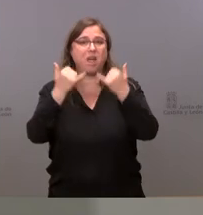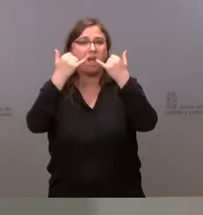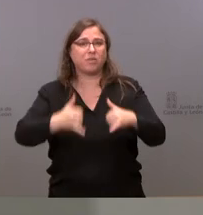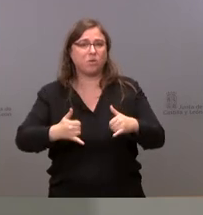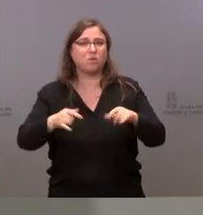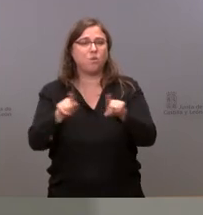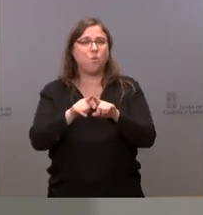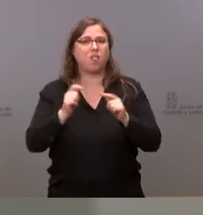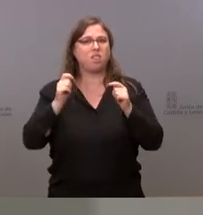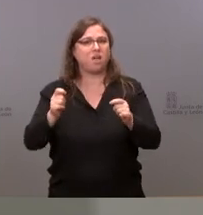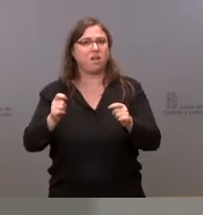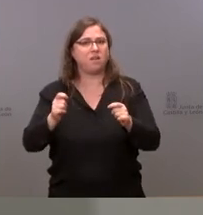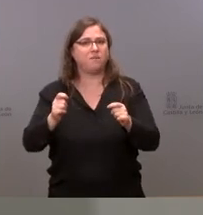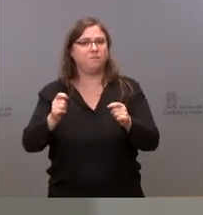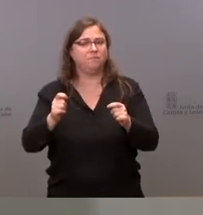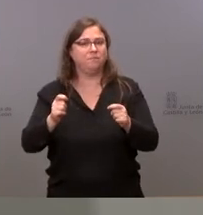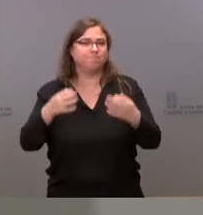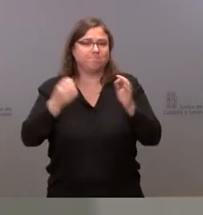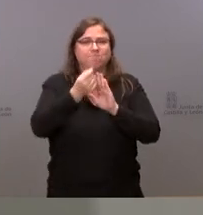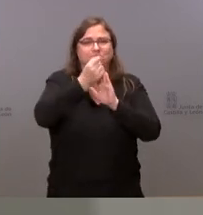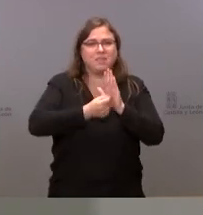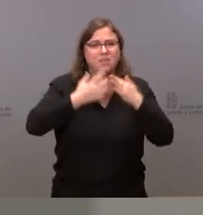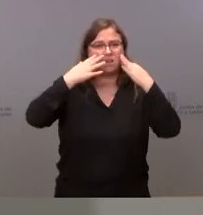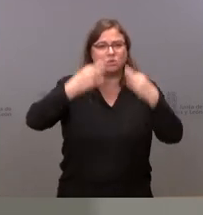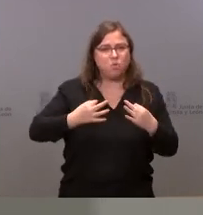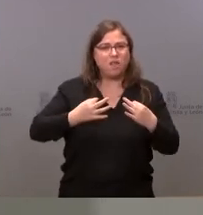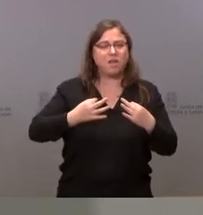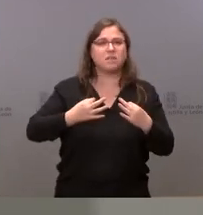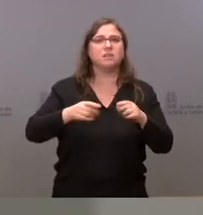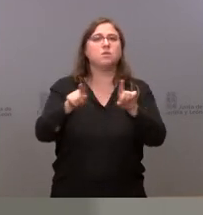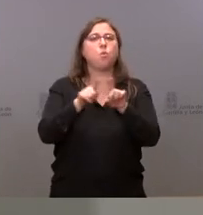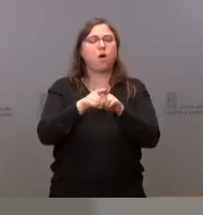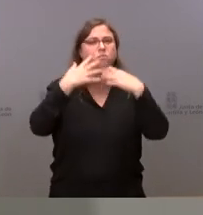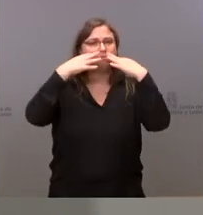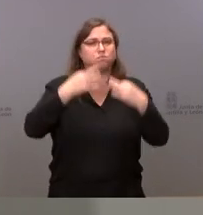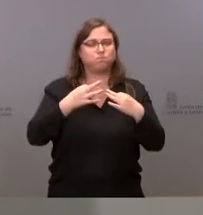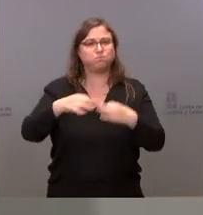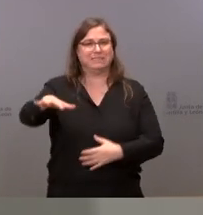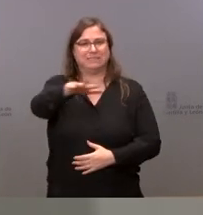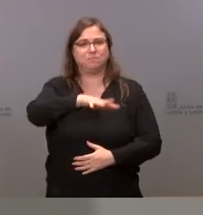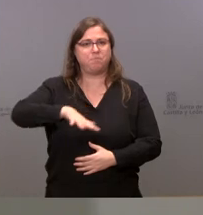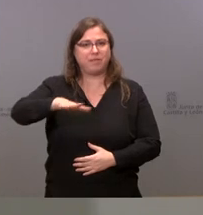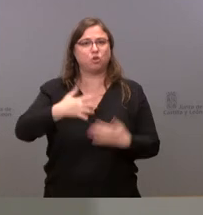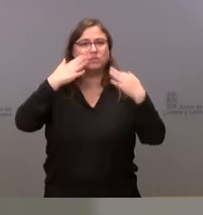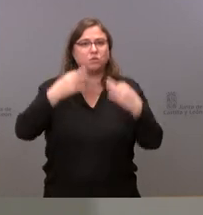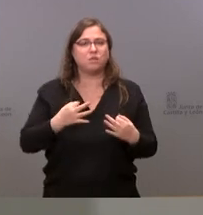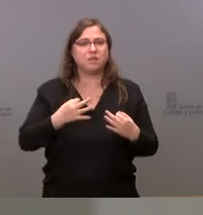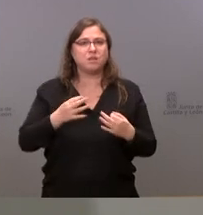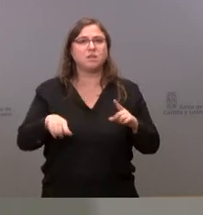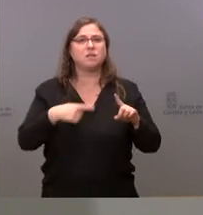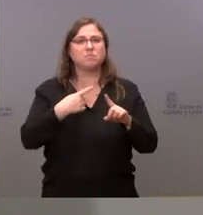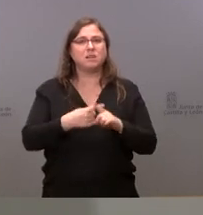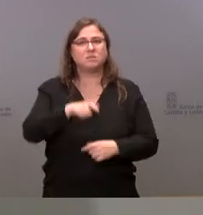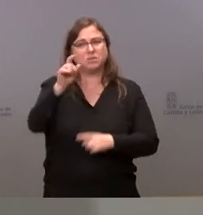pues garanticen las medidas de seguridad garanticen también esos espacios de seguridad y entre